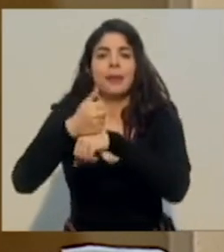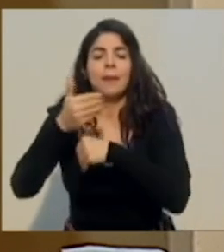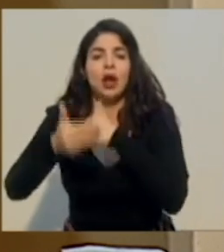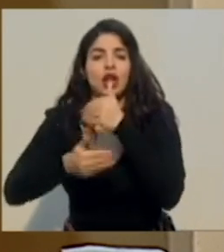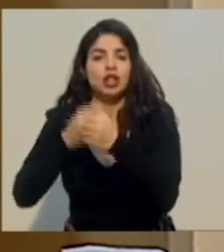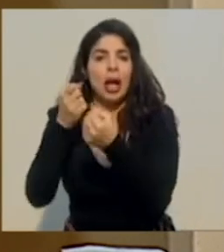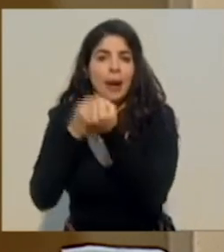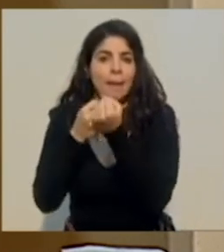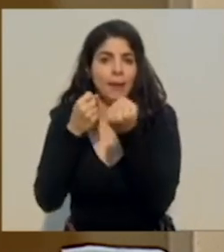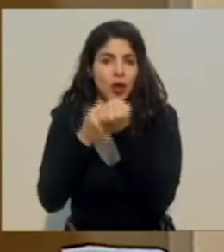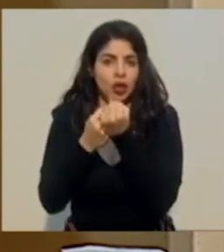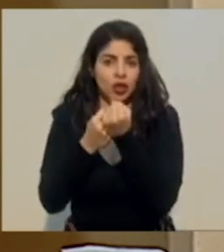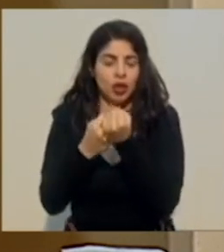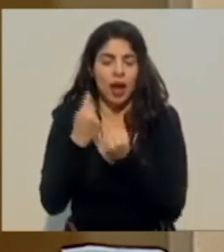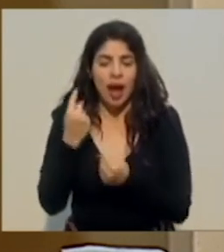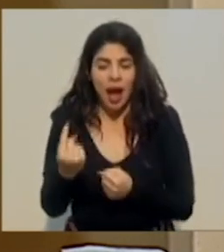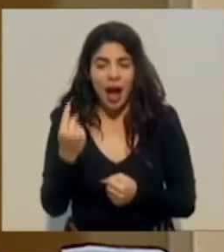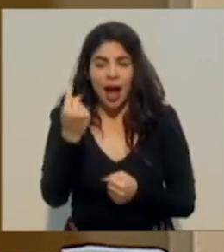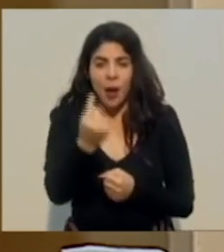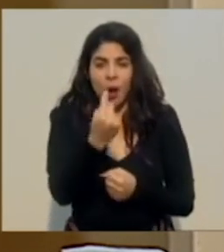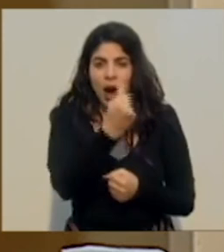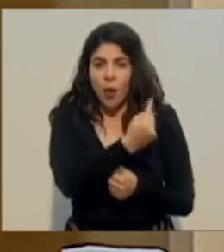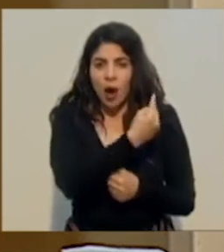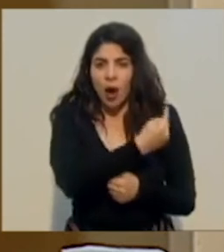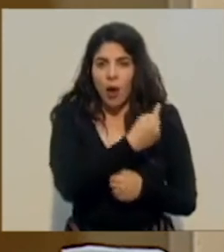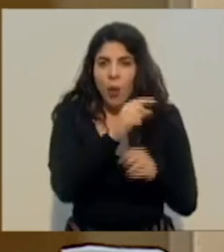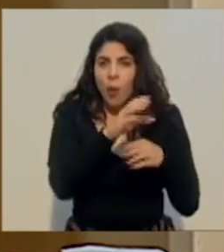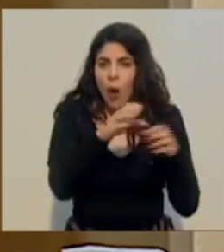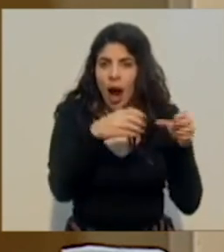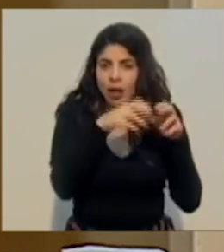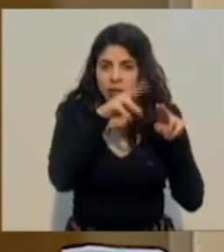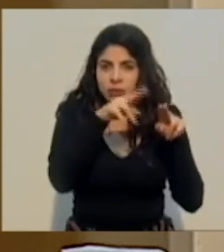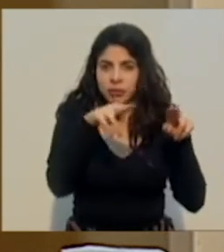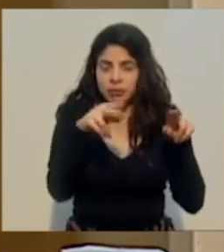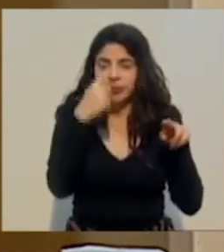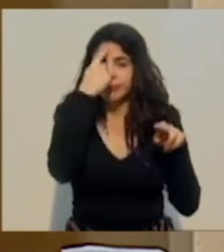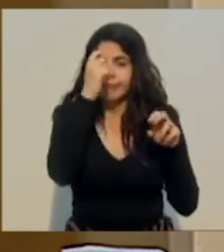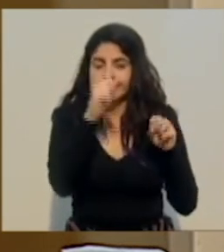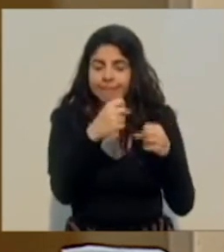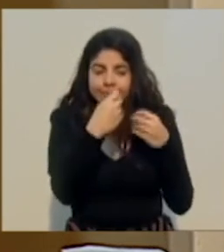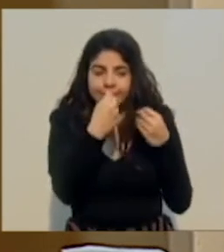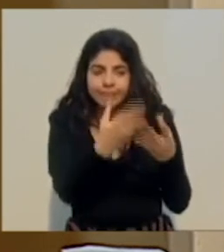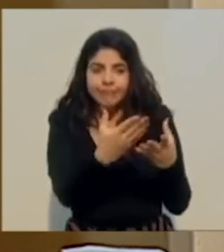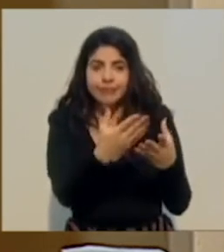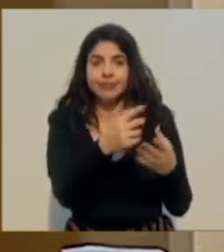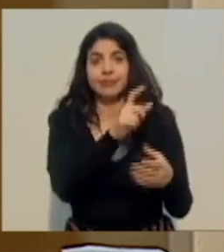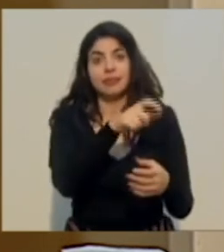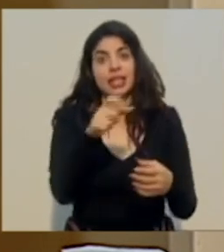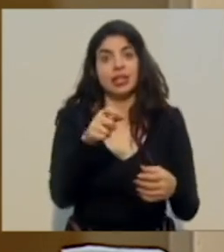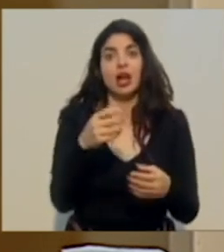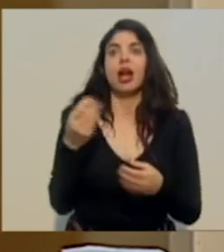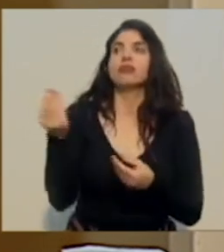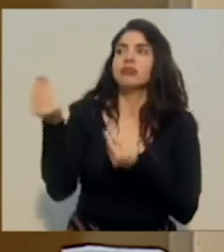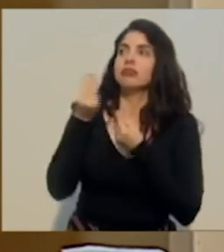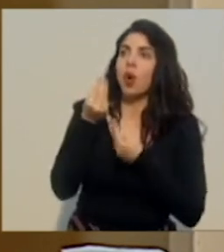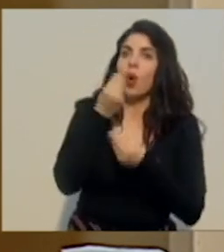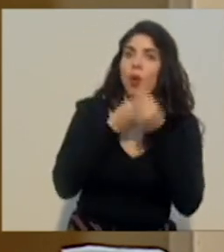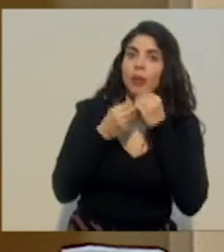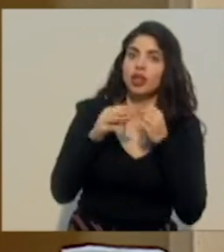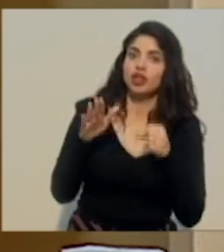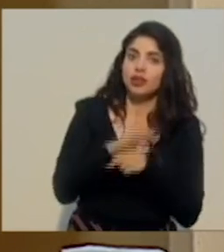directo a cada una de estas cuarterías para poder brindar no solo seguridad alimentaria, sino